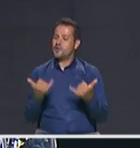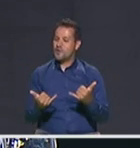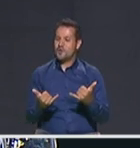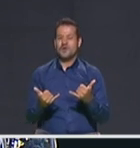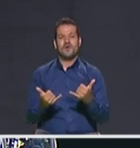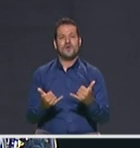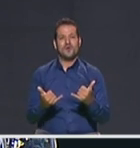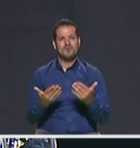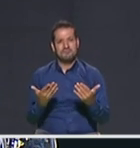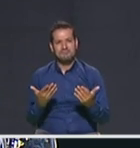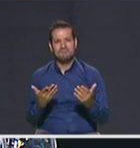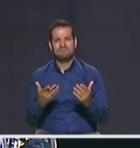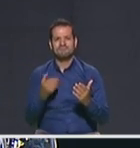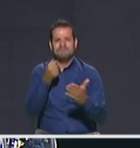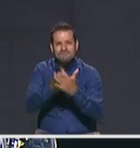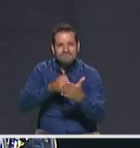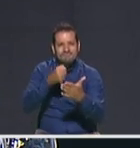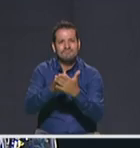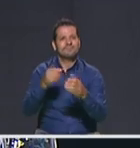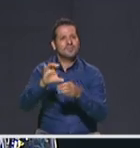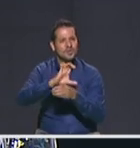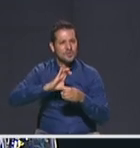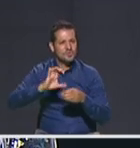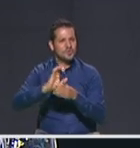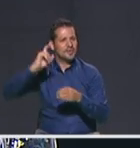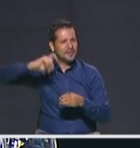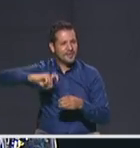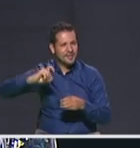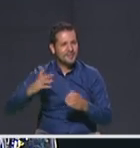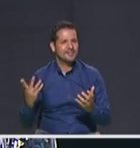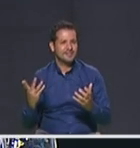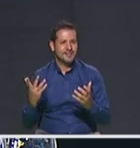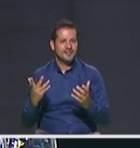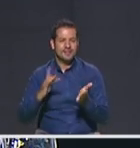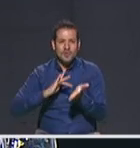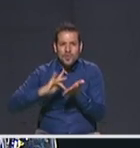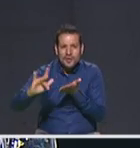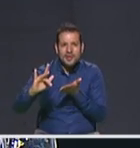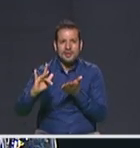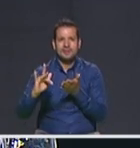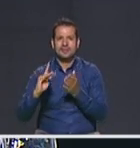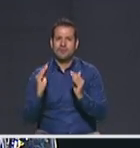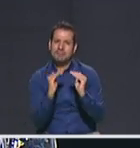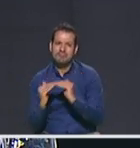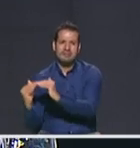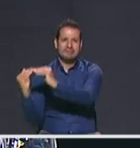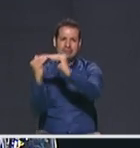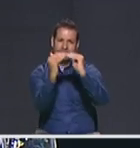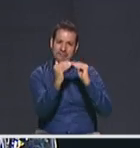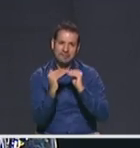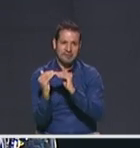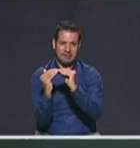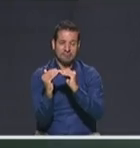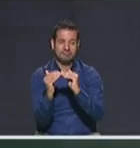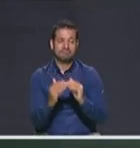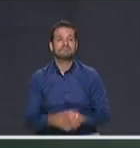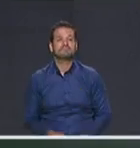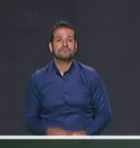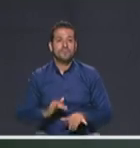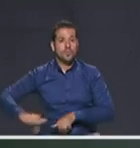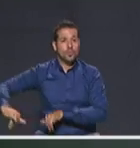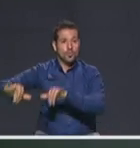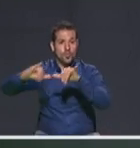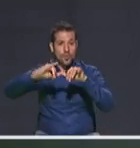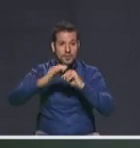una ciudad tan bella, por una ciudad que requiere y urge sobre todo de equidad y ecuanimidad. Bien, y este